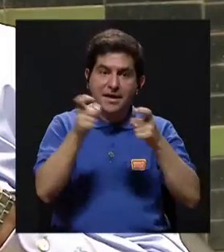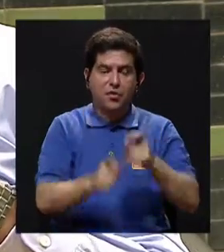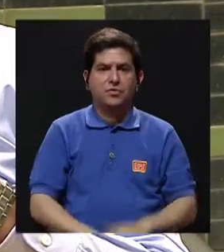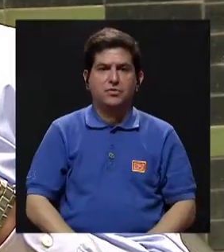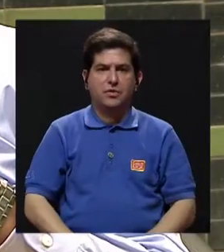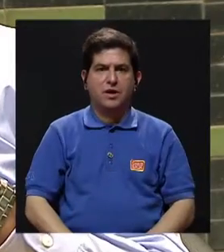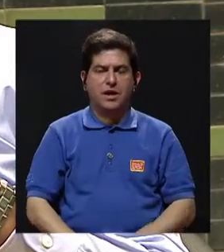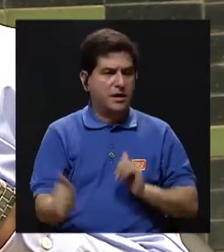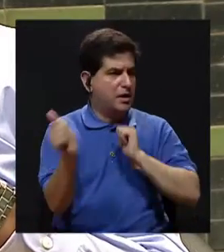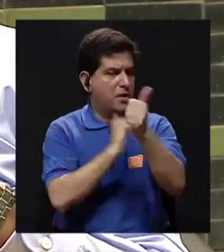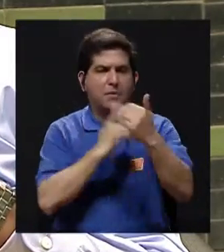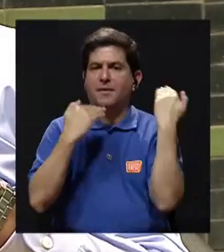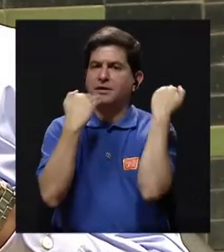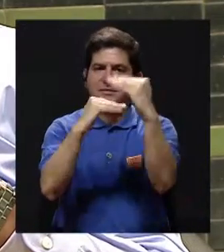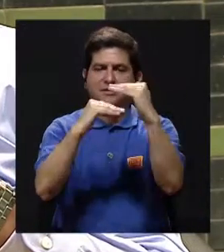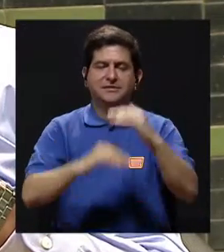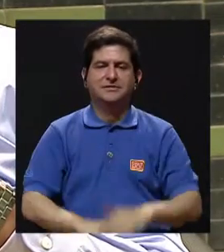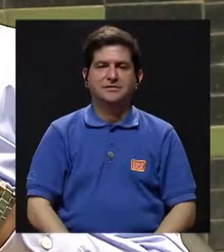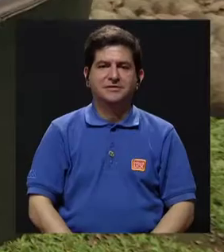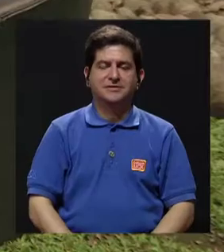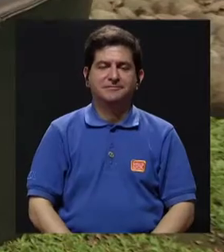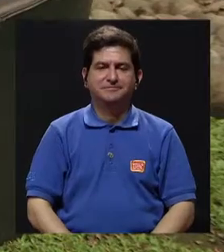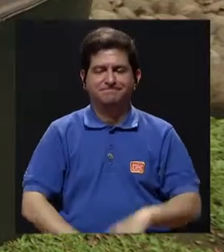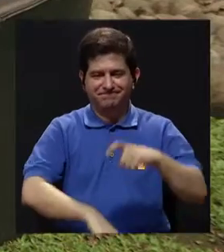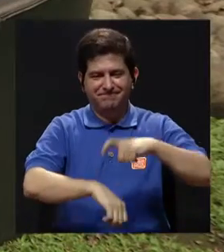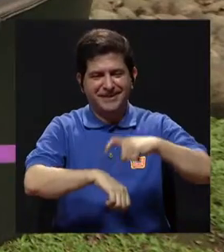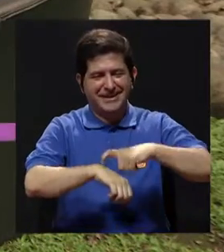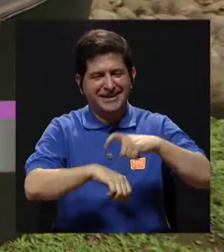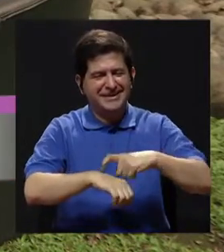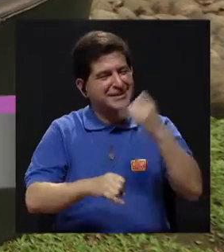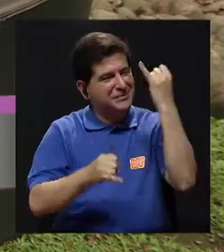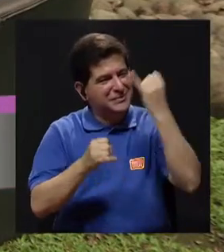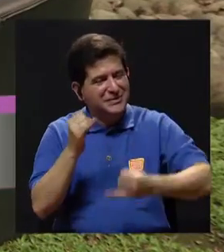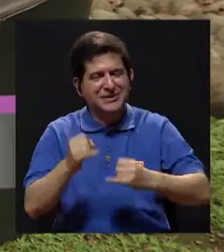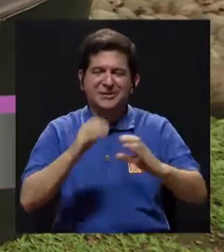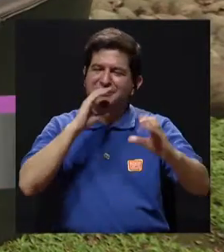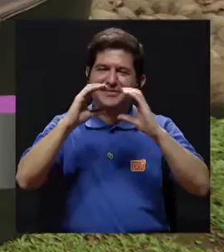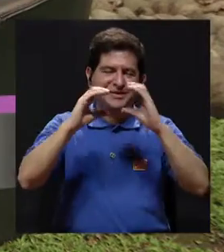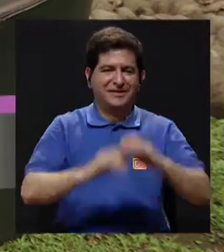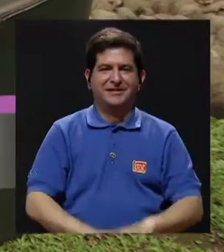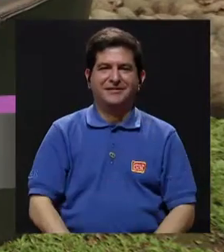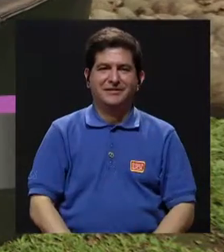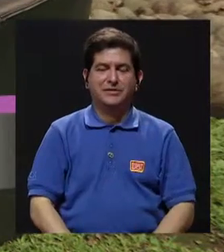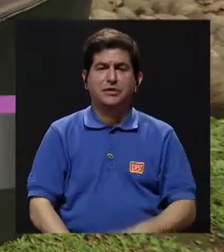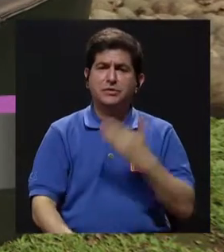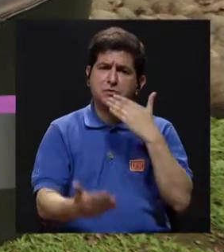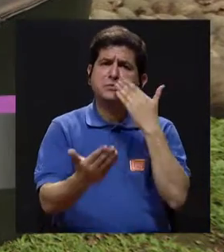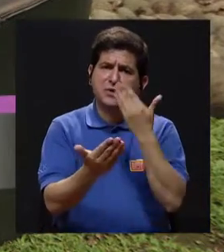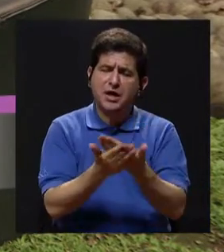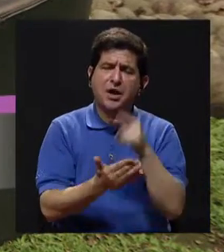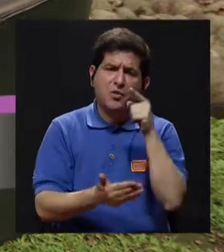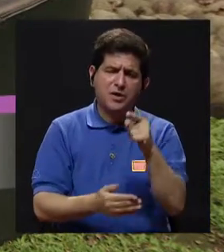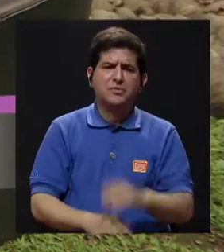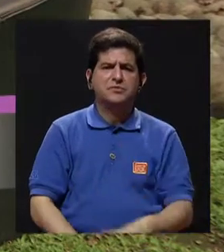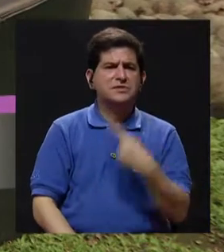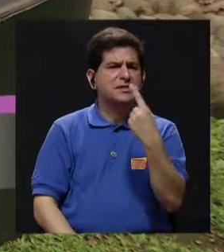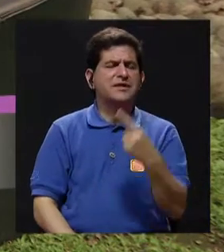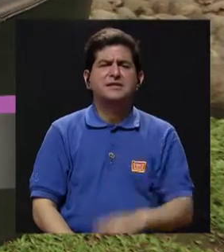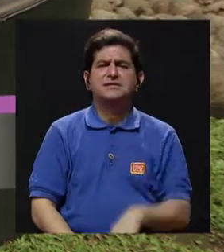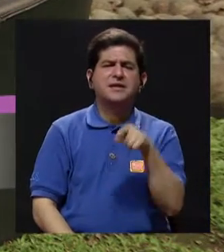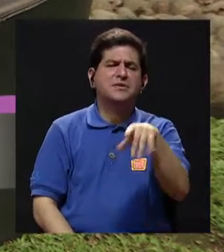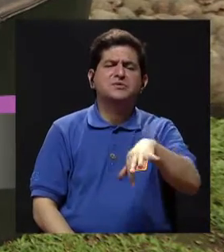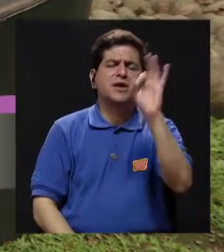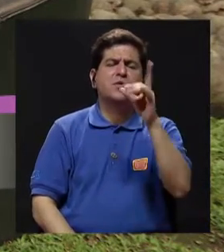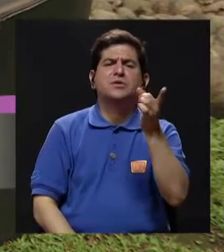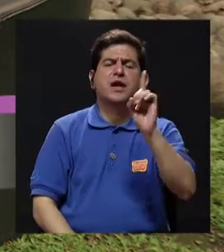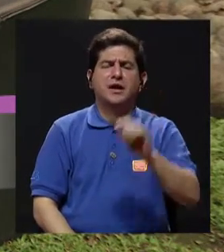lo que no se pase más allá del límite. Bueno, el tiempo nos está ganando en esta conversación, don Javier, pero sí sería oportuno que usted nos indique dónde